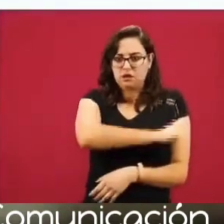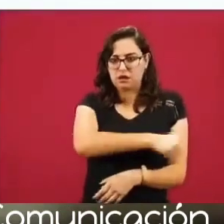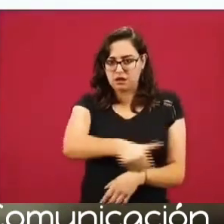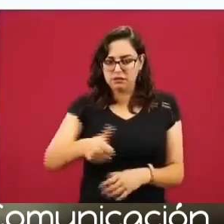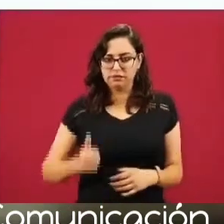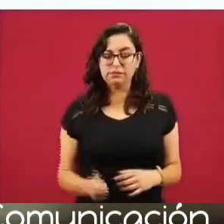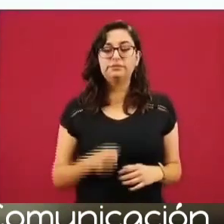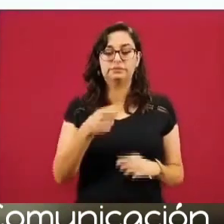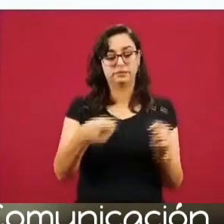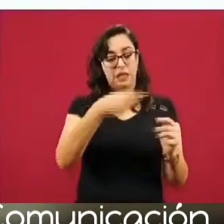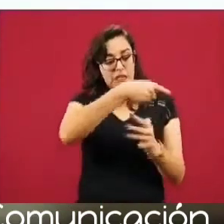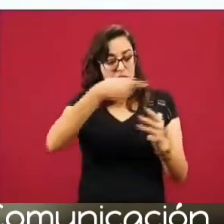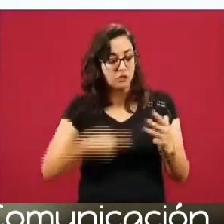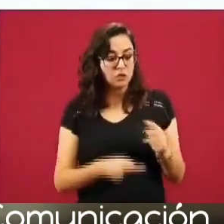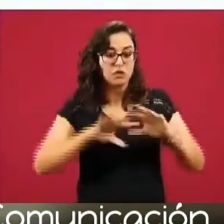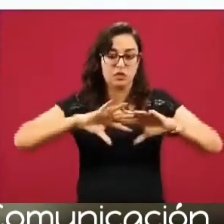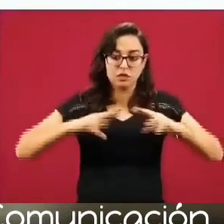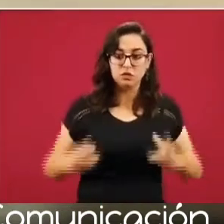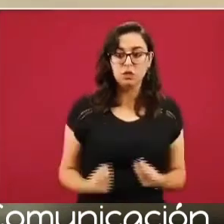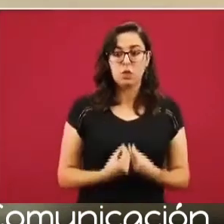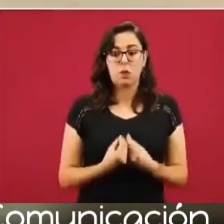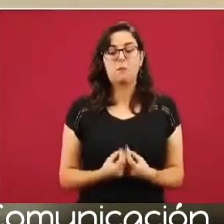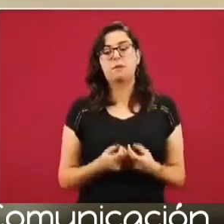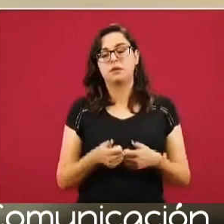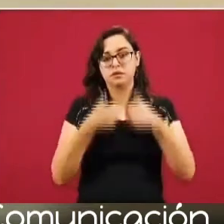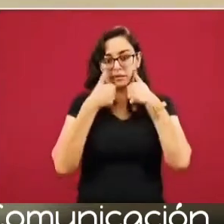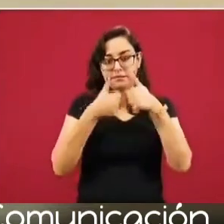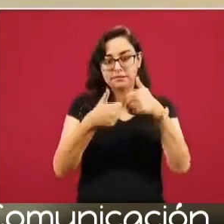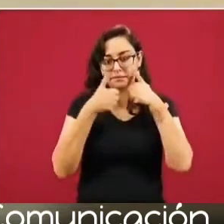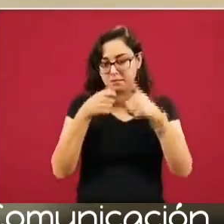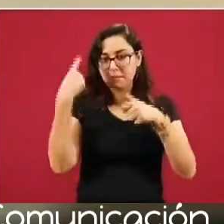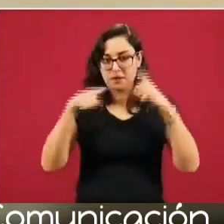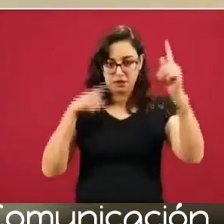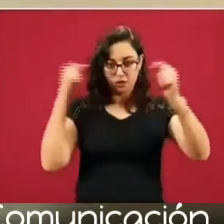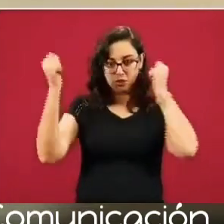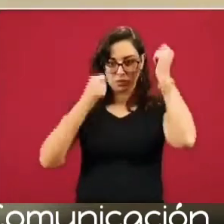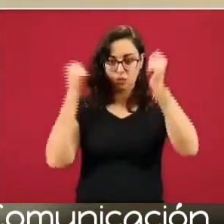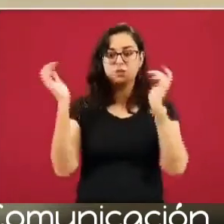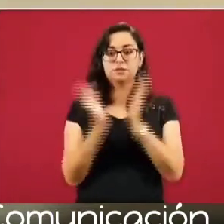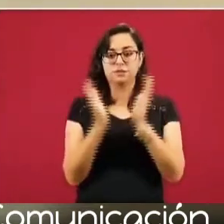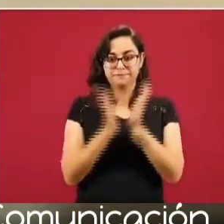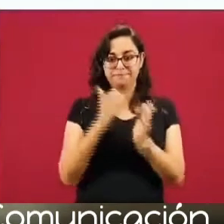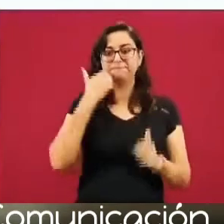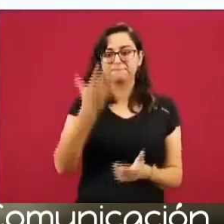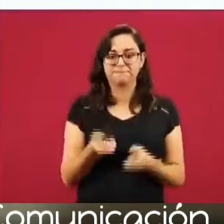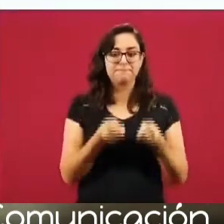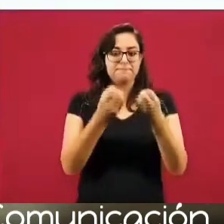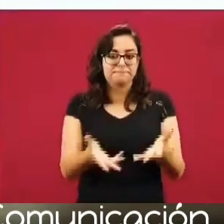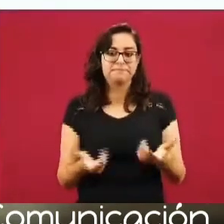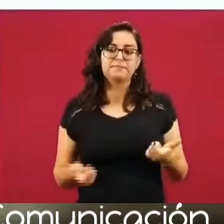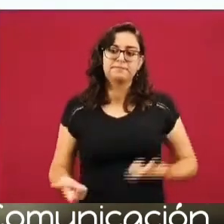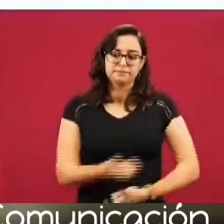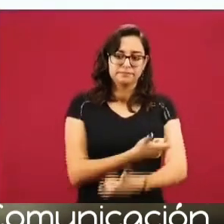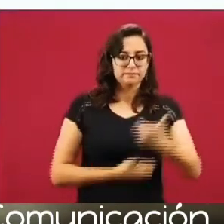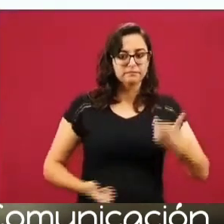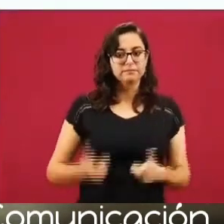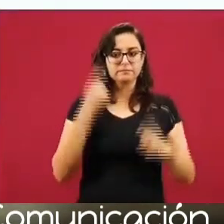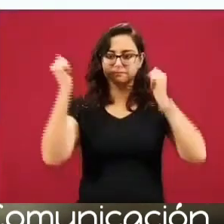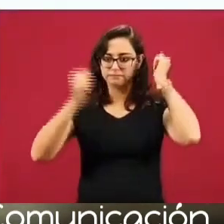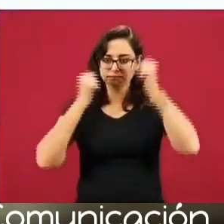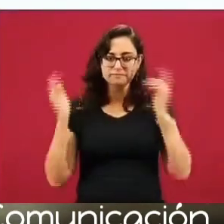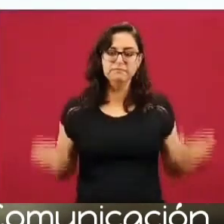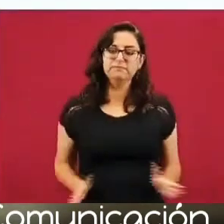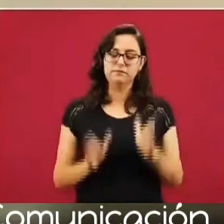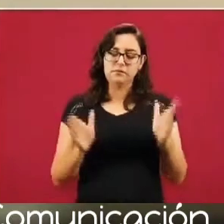estos básicamente son los tres paquetes que tenemos trabajando y con los cuales Turiste quiere aportar algo para reactivar el sector turismo, es muy